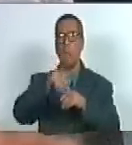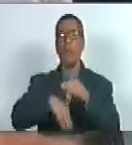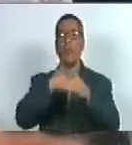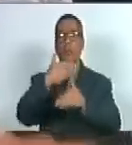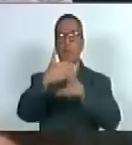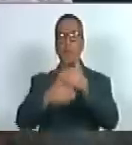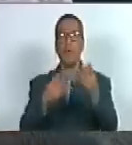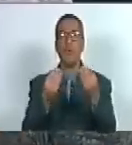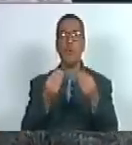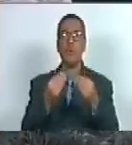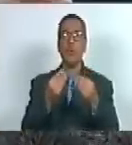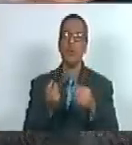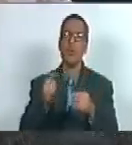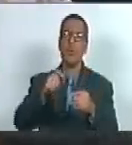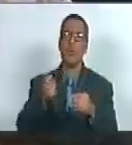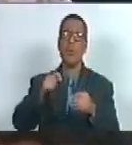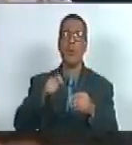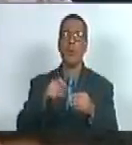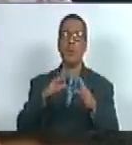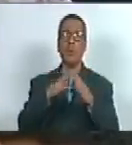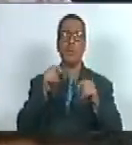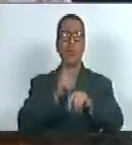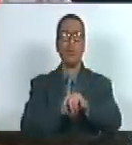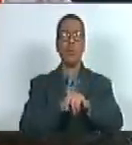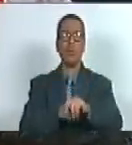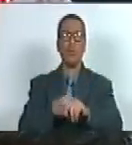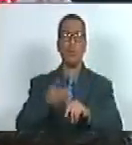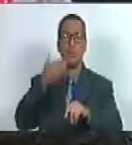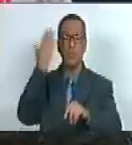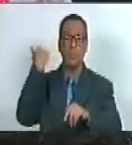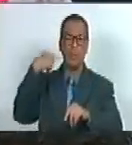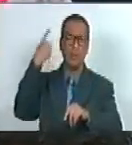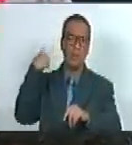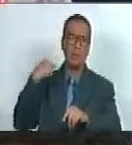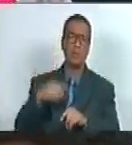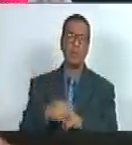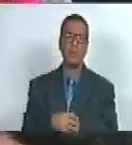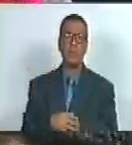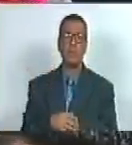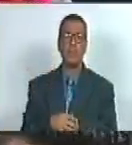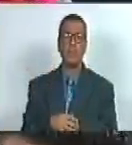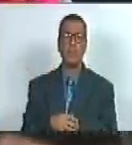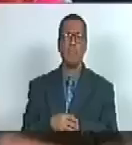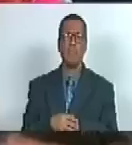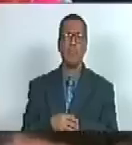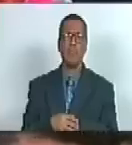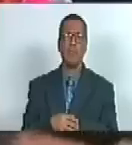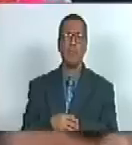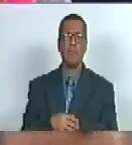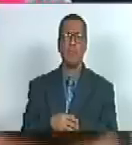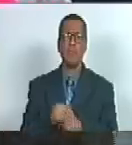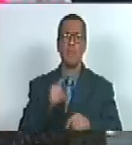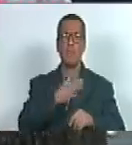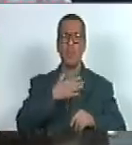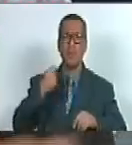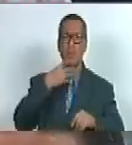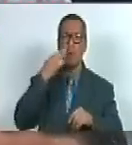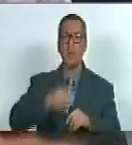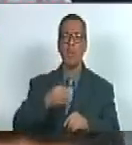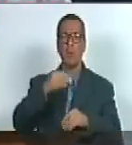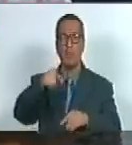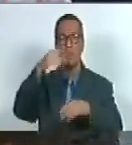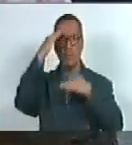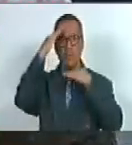mucho muchísimo más que en todos los 180 y tantos años de república tiene como base este